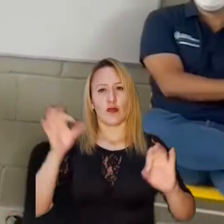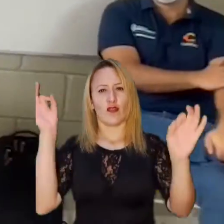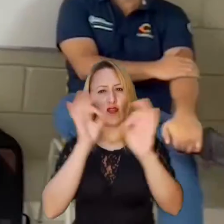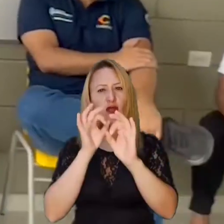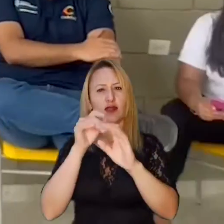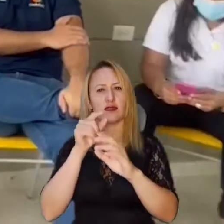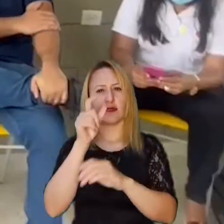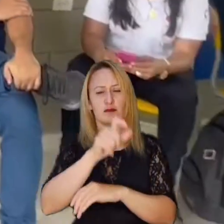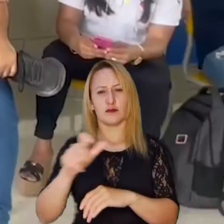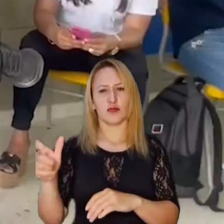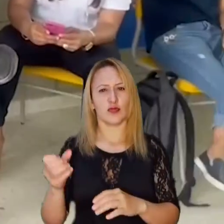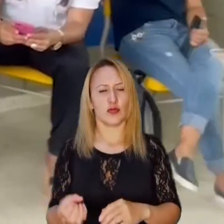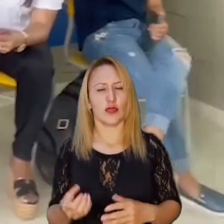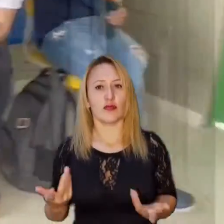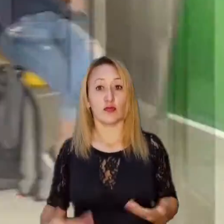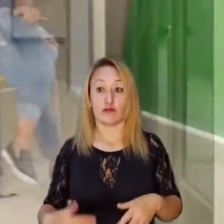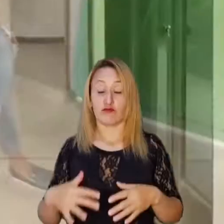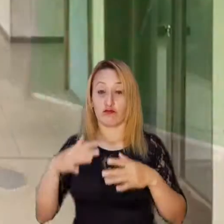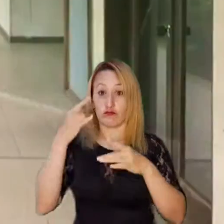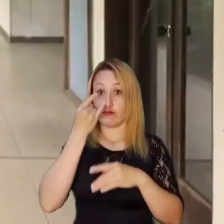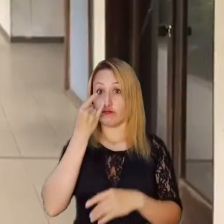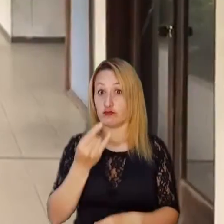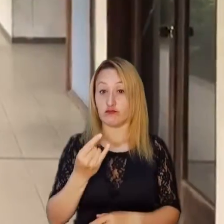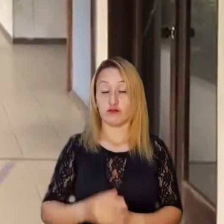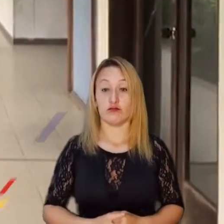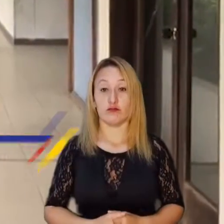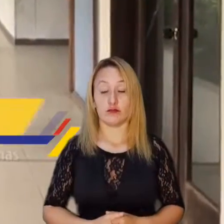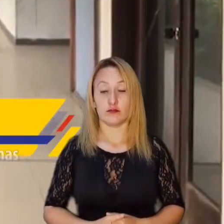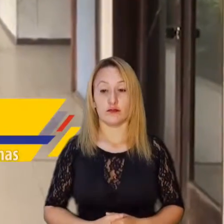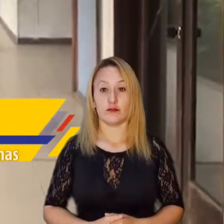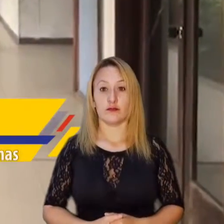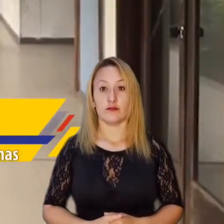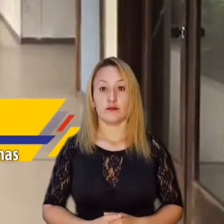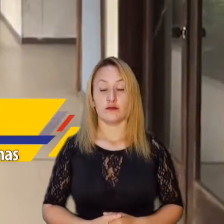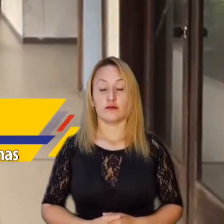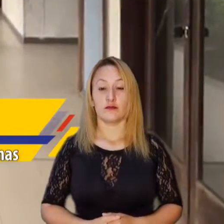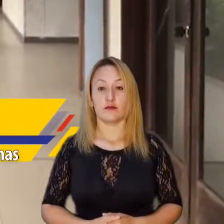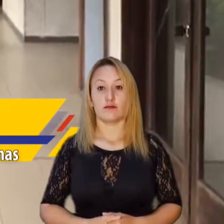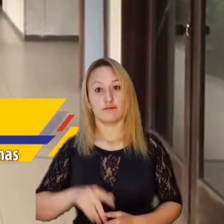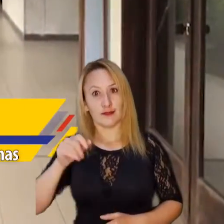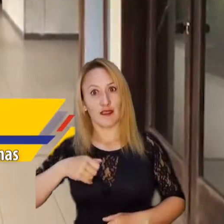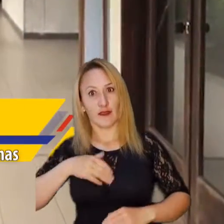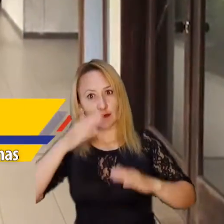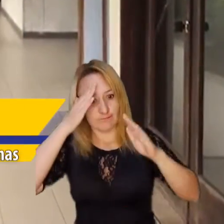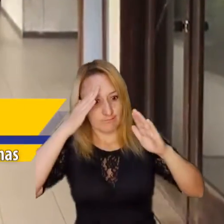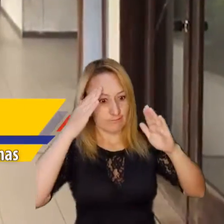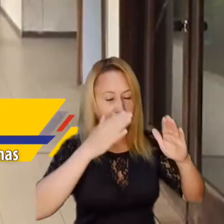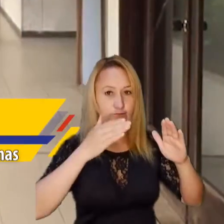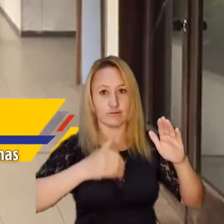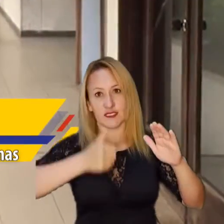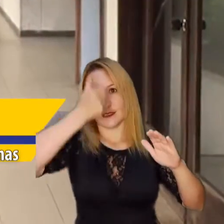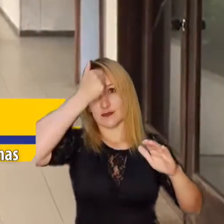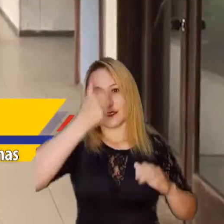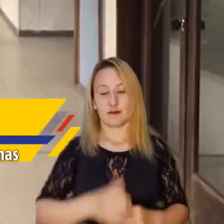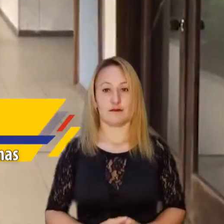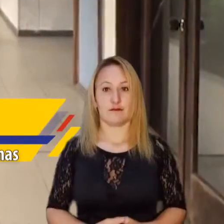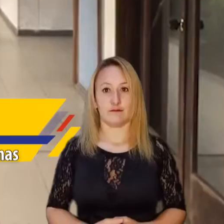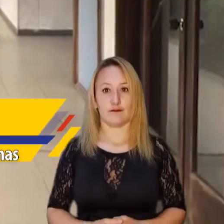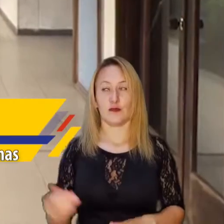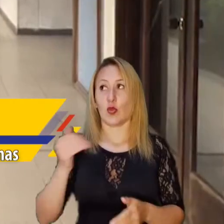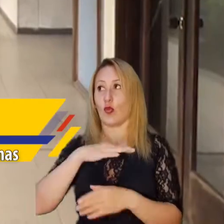gente conozca y exija sus derechos. Para nosotros la población focalizada es una población de sumo interés,